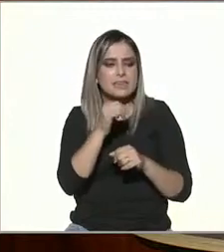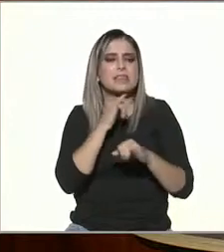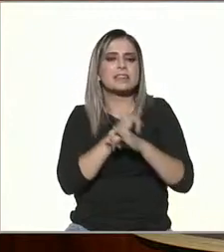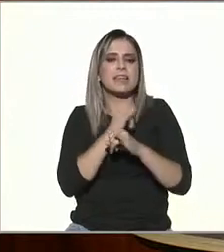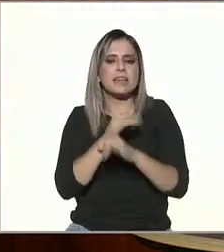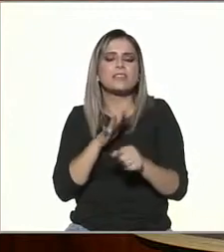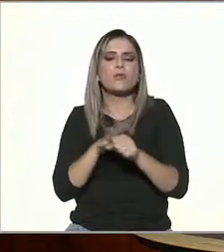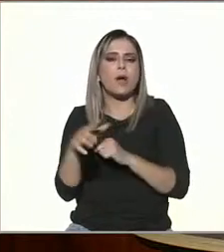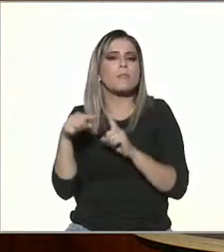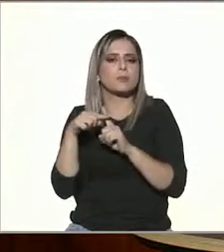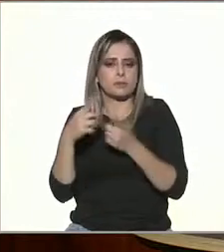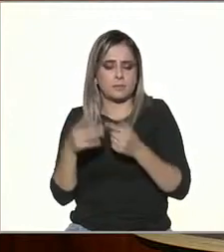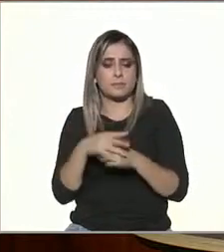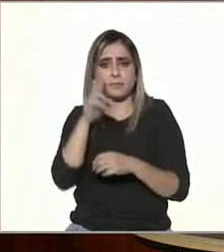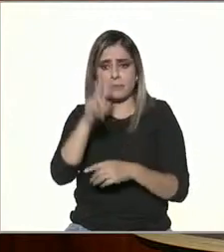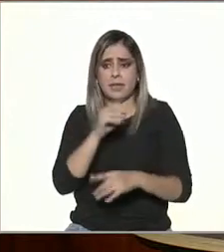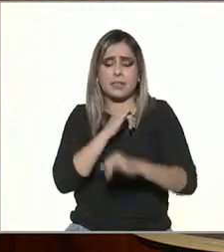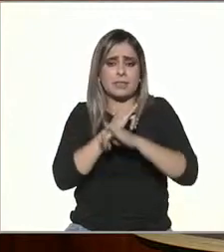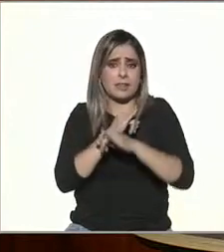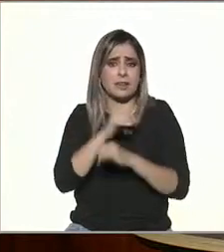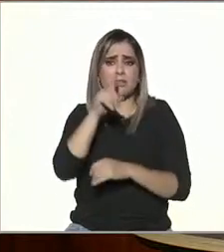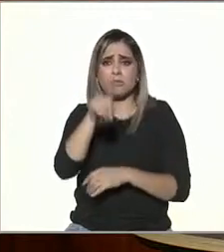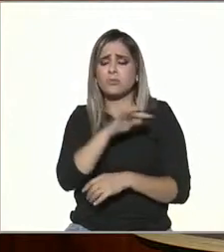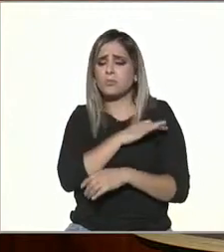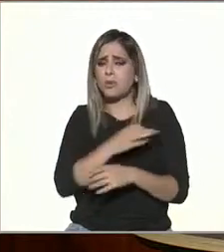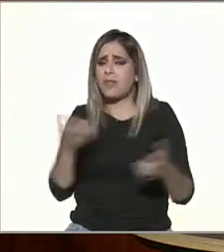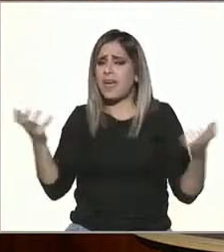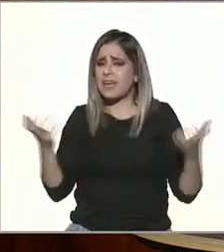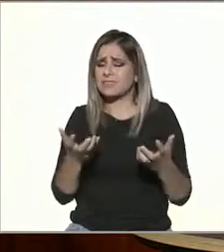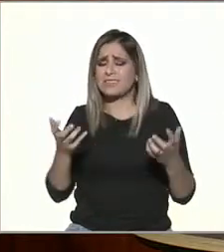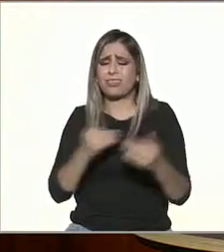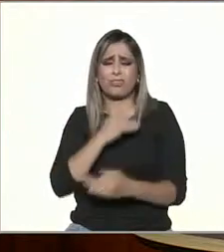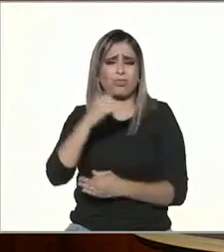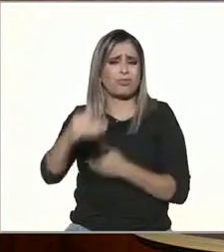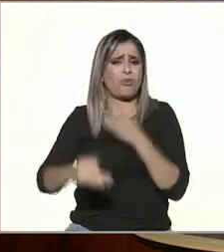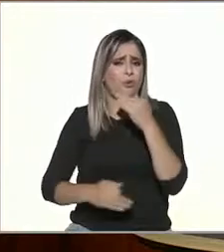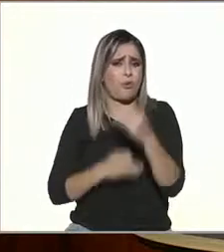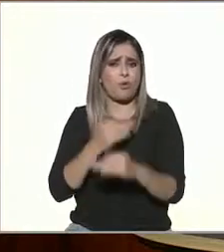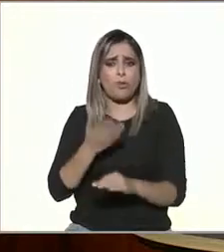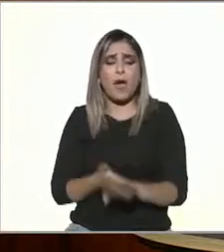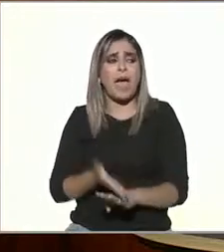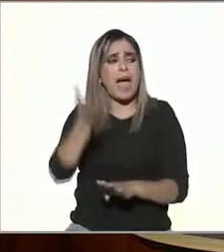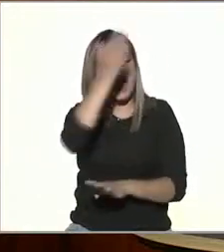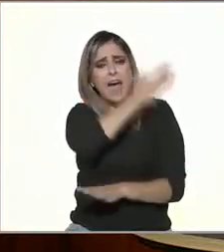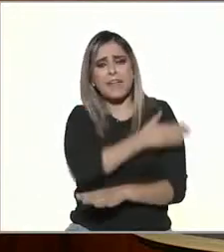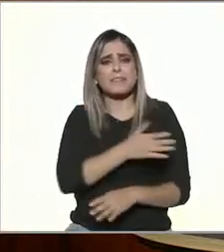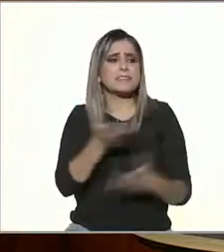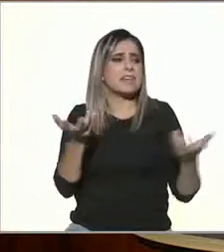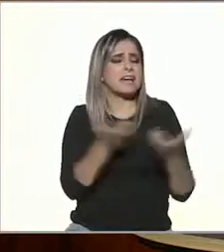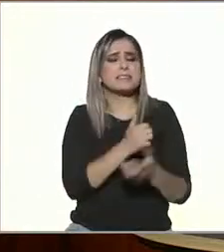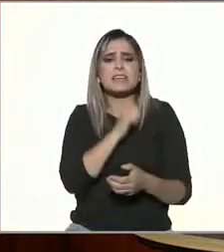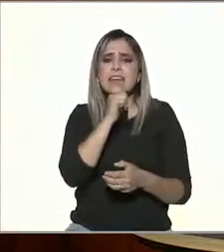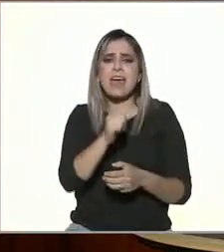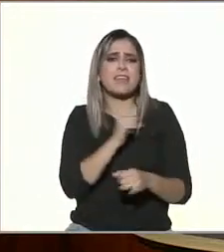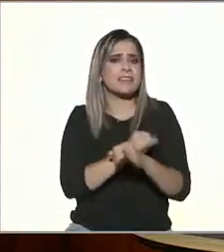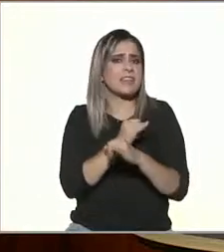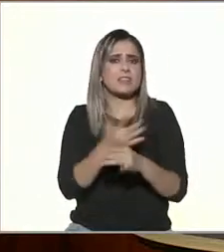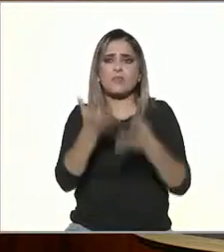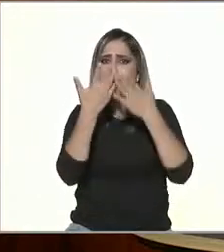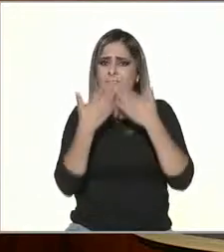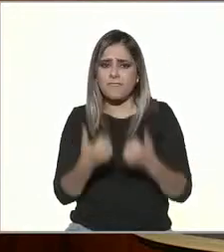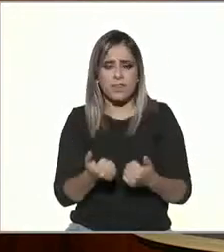posibilita desarrollar cualquier actividad que antes desarrollábamos sin internet o sea nos permite